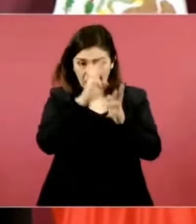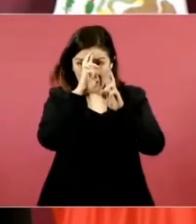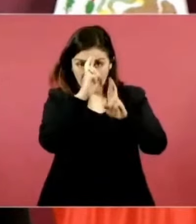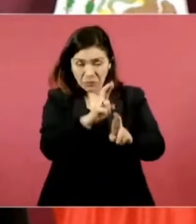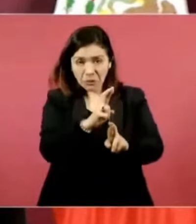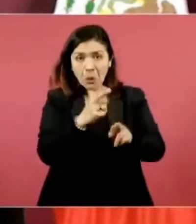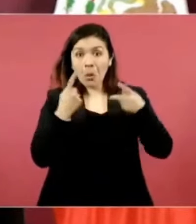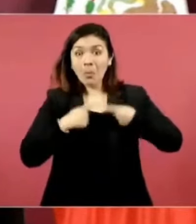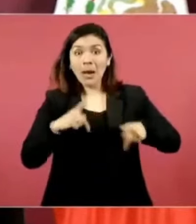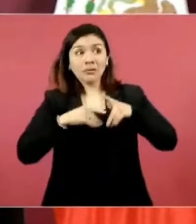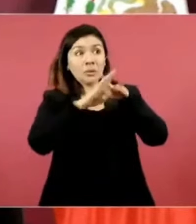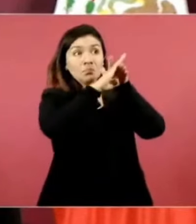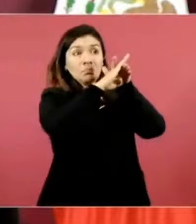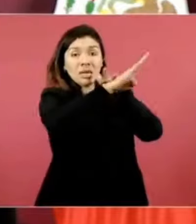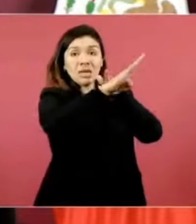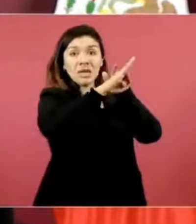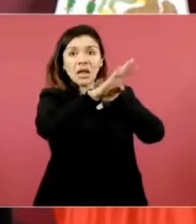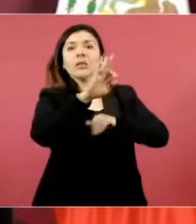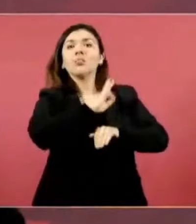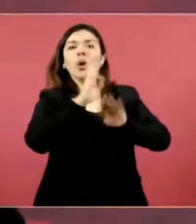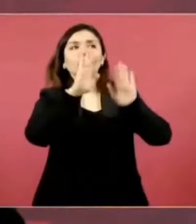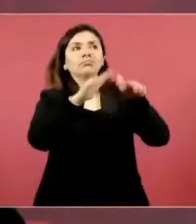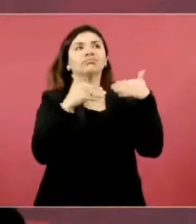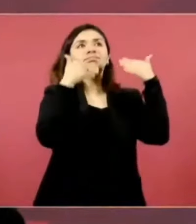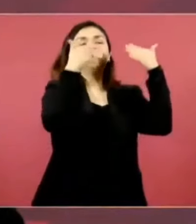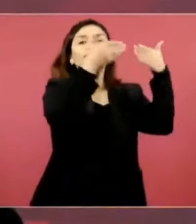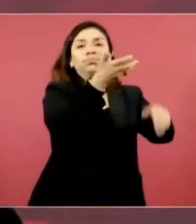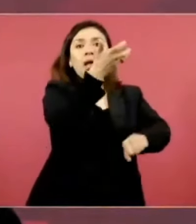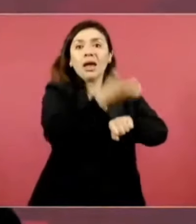migrantes llegar a Estados Unidos. Es el primero